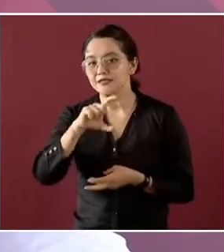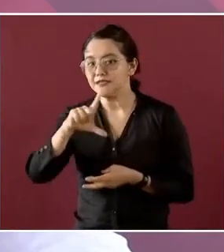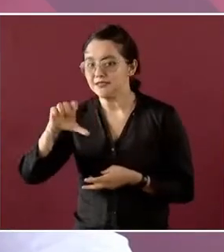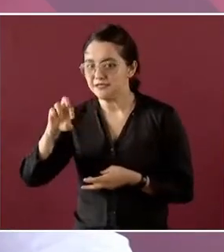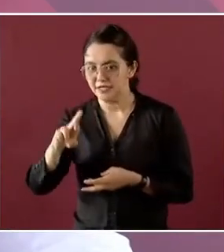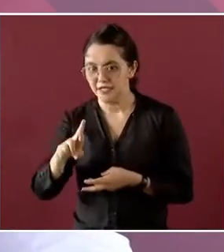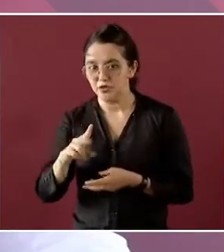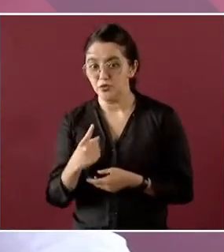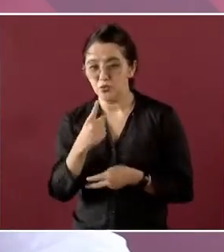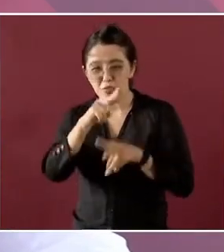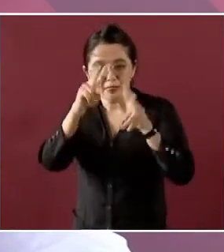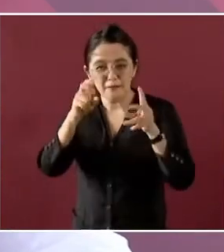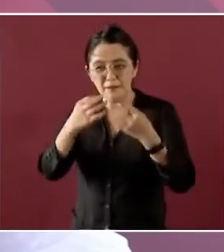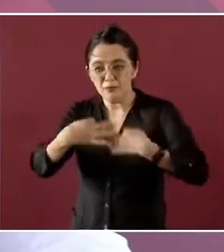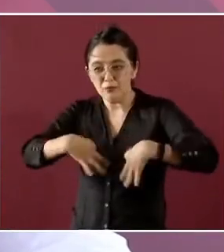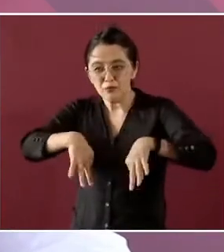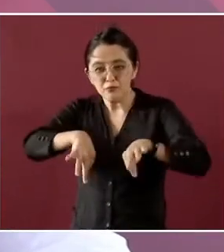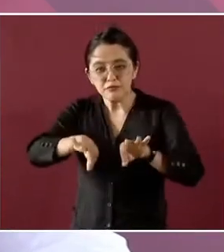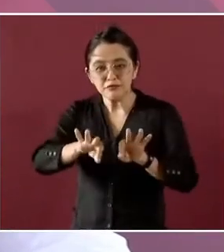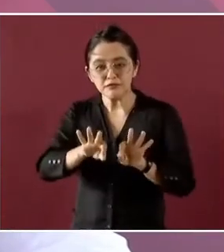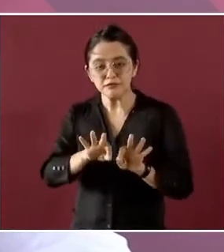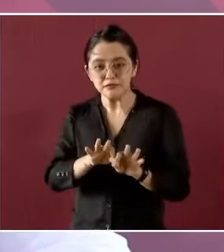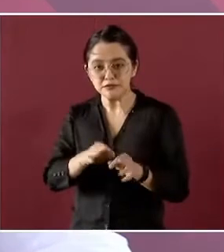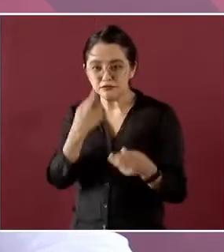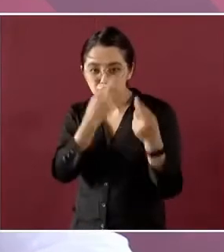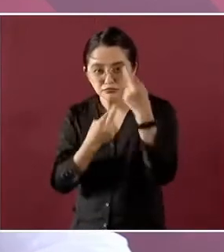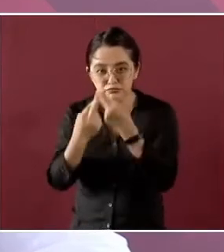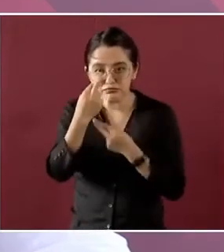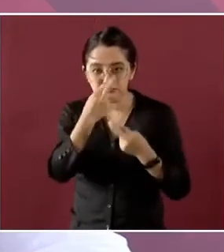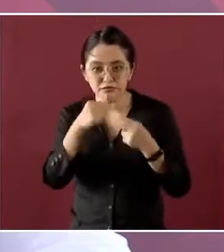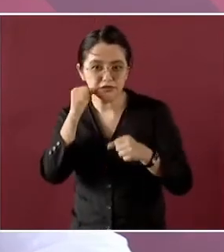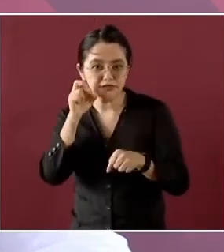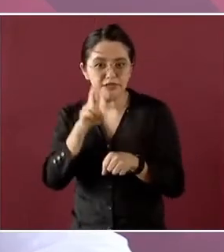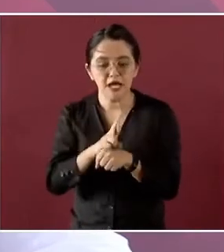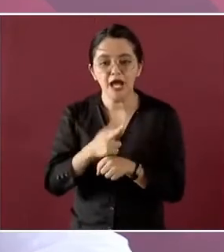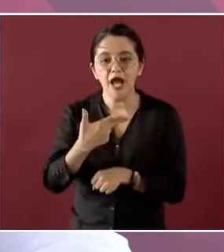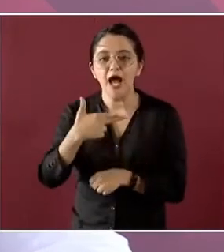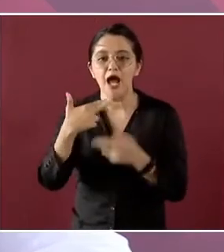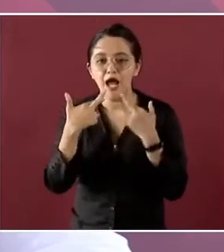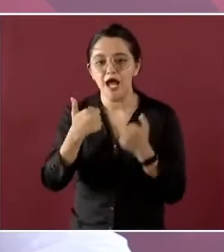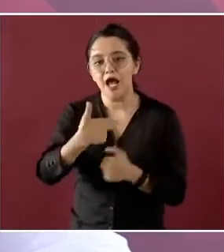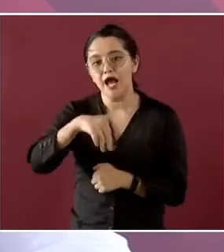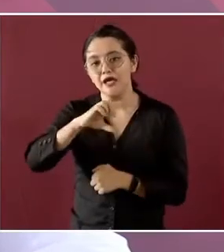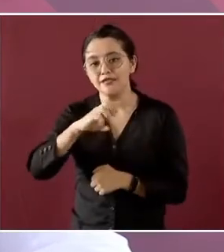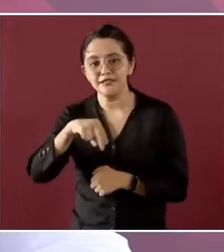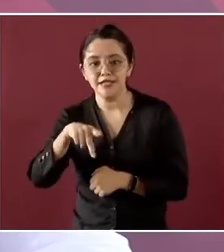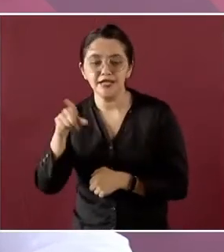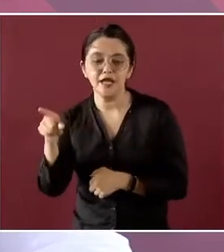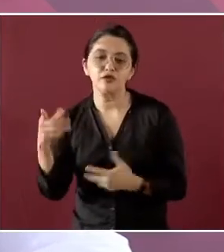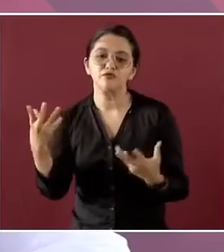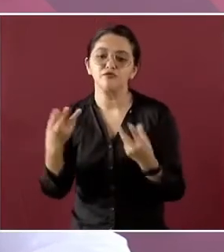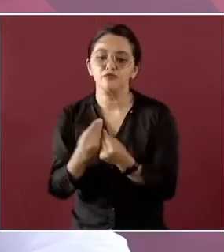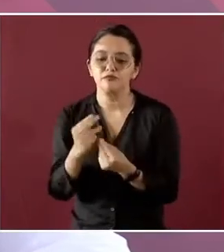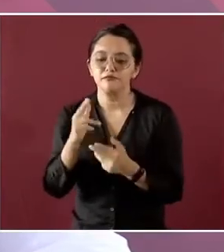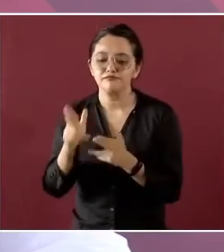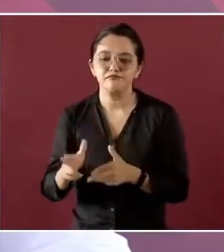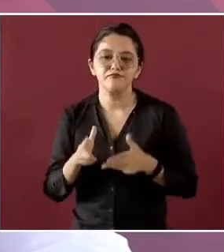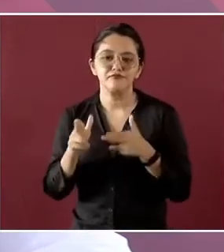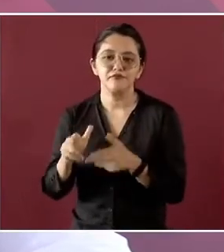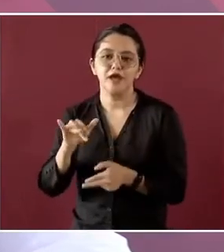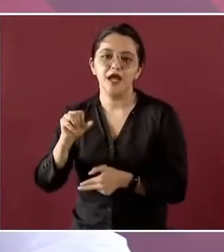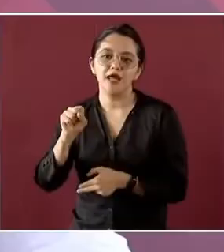analizamos en particular con el secretario de Hacienda, fue precisamente el corredor interoceánico del Istmo de Tehuantepec,